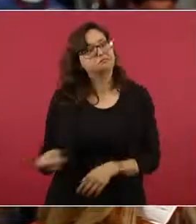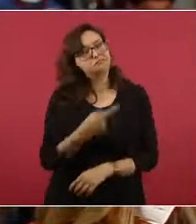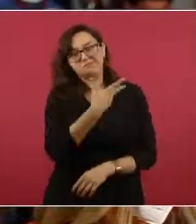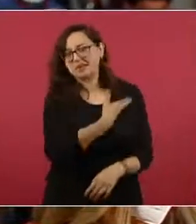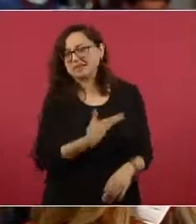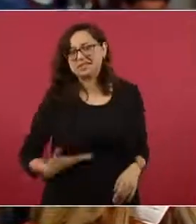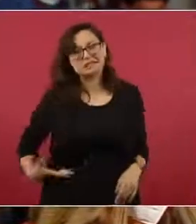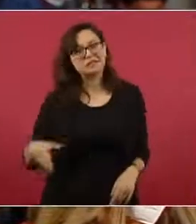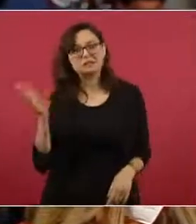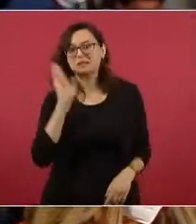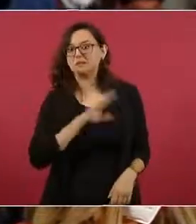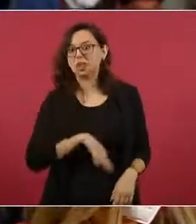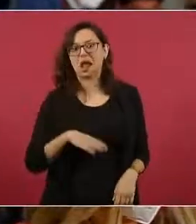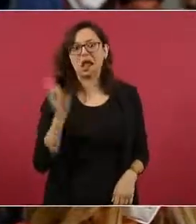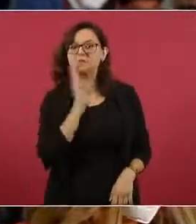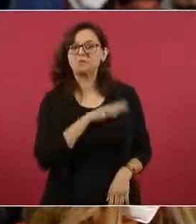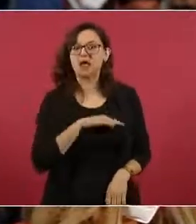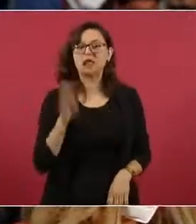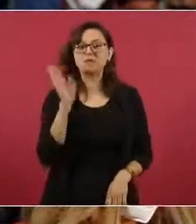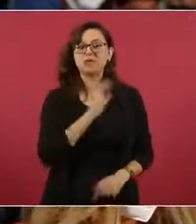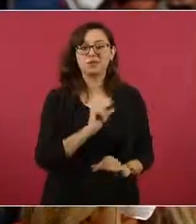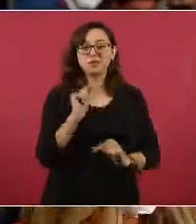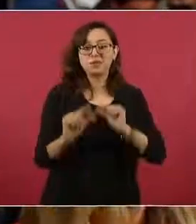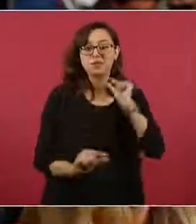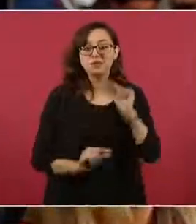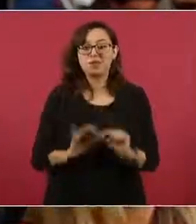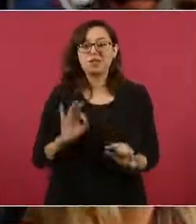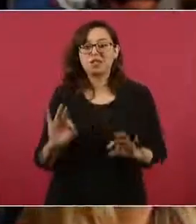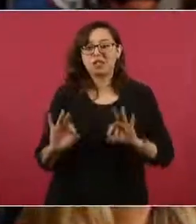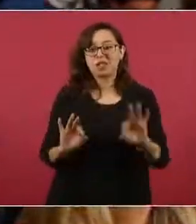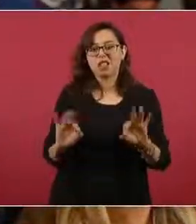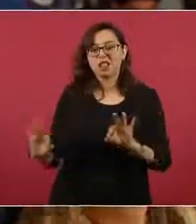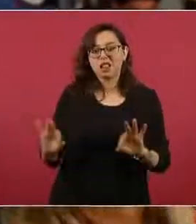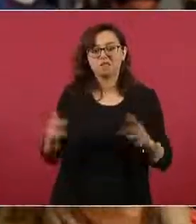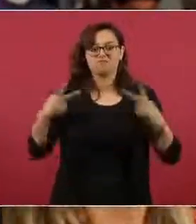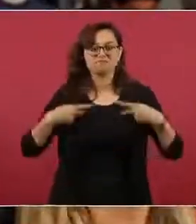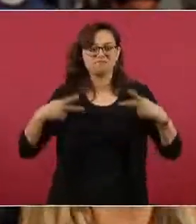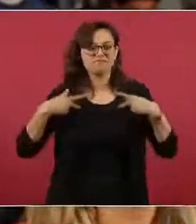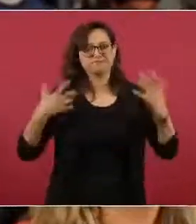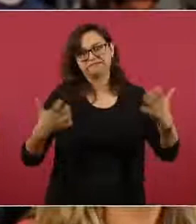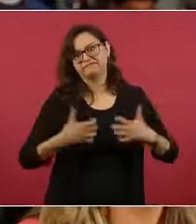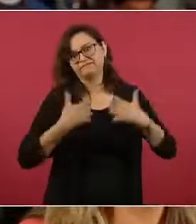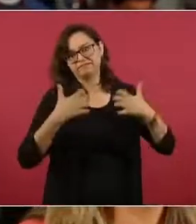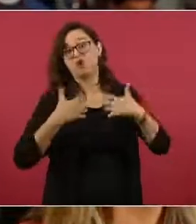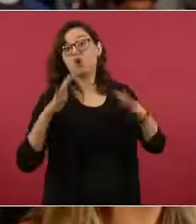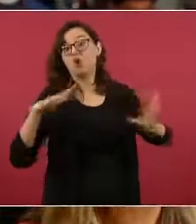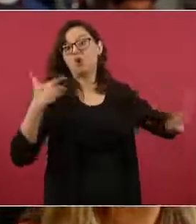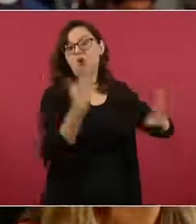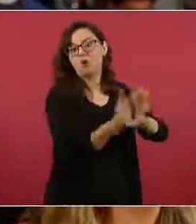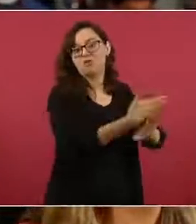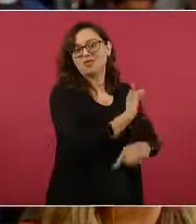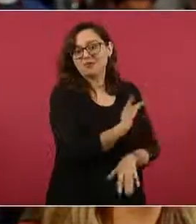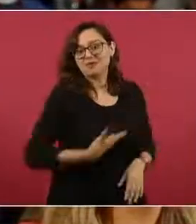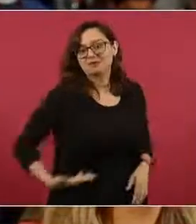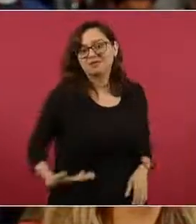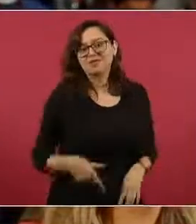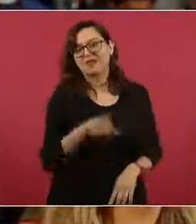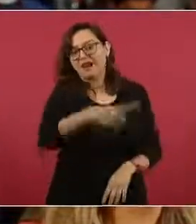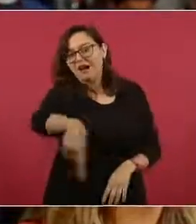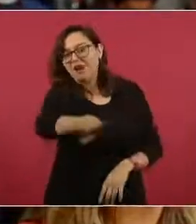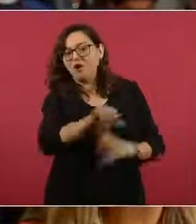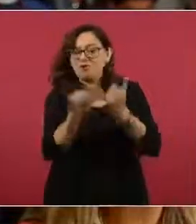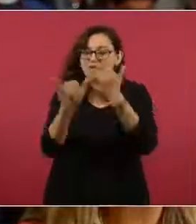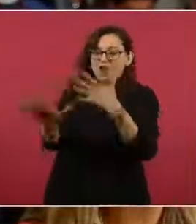presidente, ¿qué podríamos hacer o qué se puede hacer respecto a estos documentos que le voy a entregar a usted ahorita para que lo revise su consejería